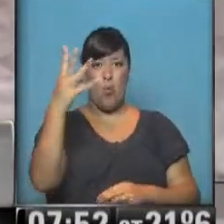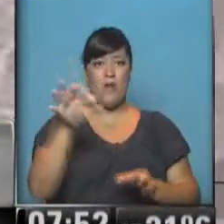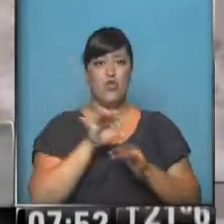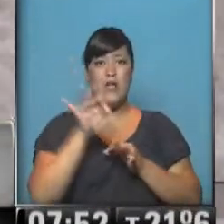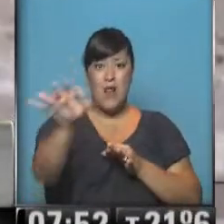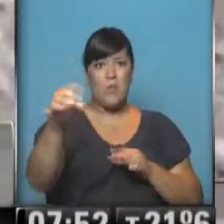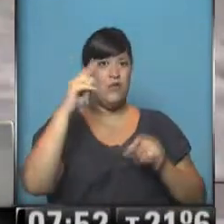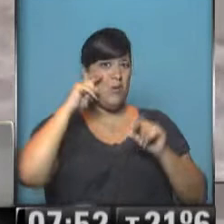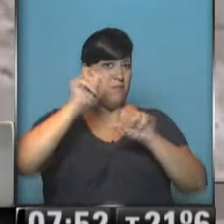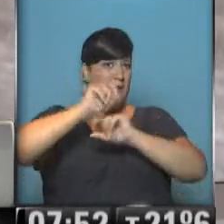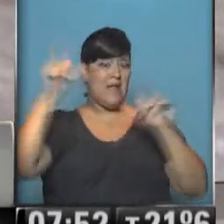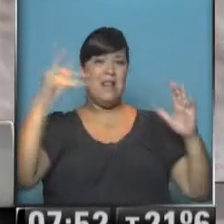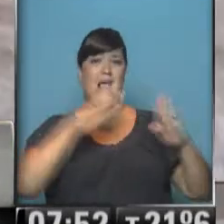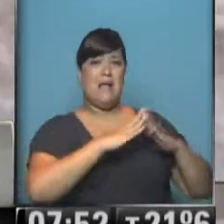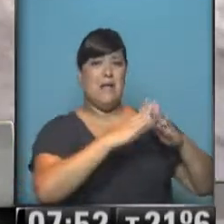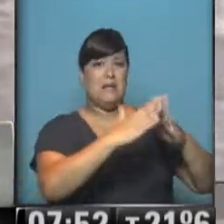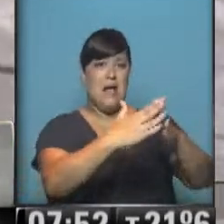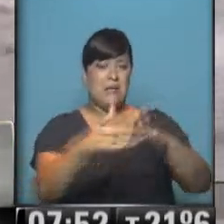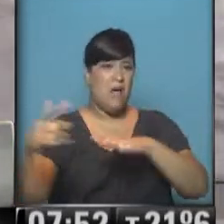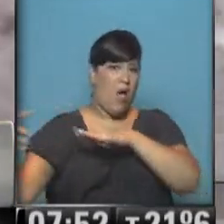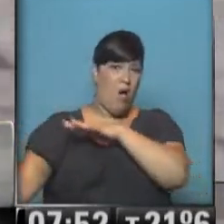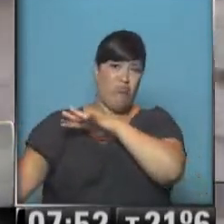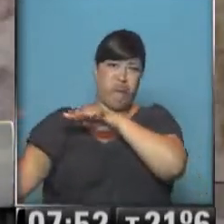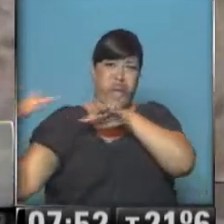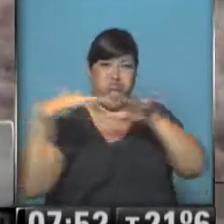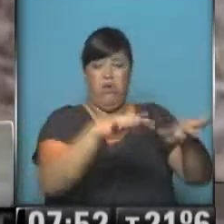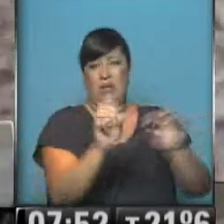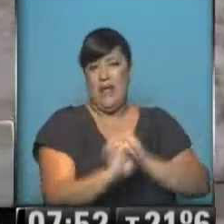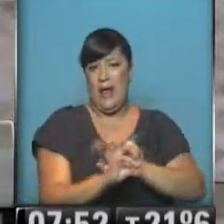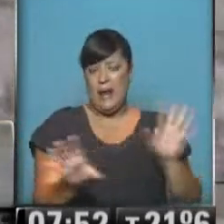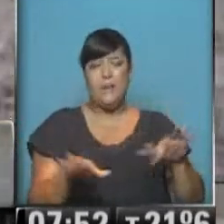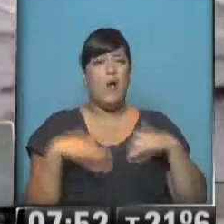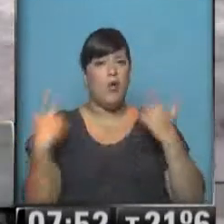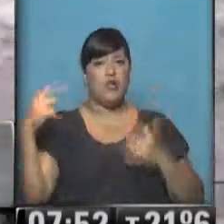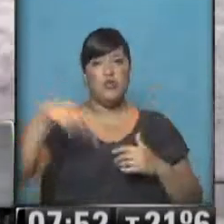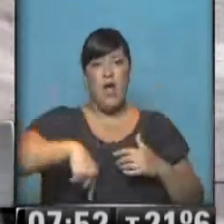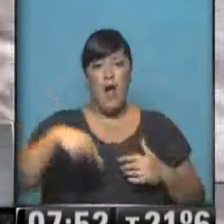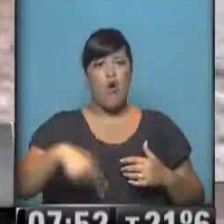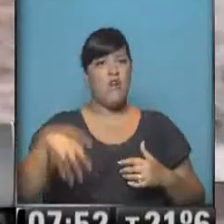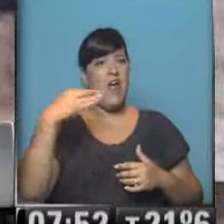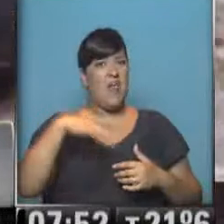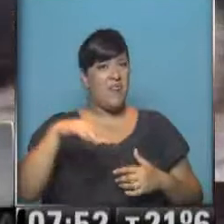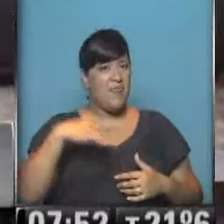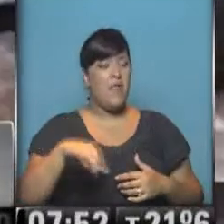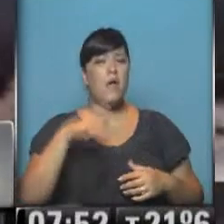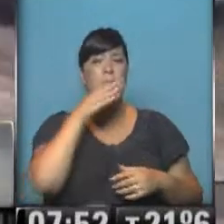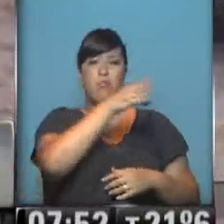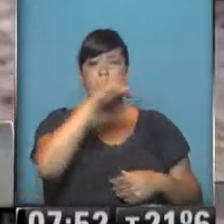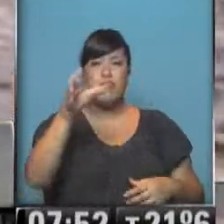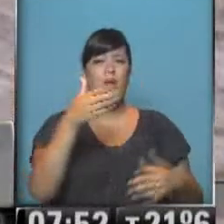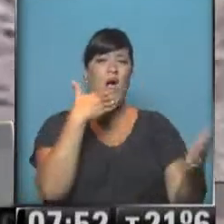imagínate, todo casa a los costados, avanzado con todo. Entonces ahora tenemos que salir a hablar con la gente,